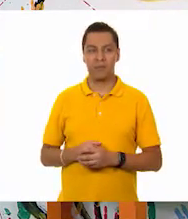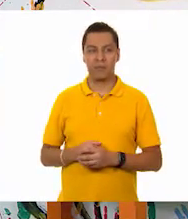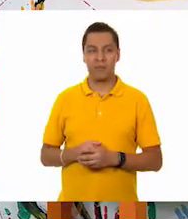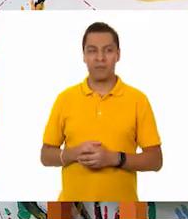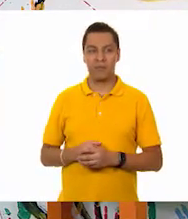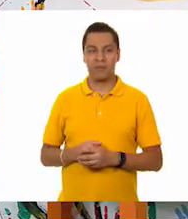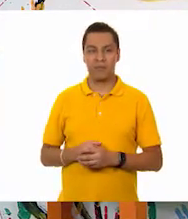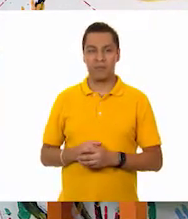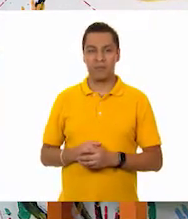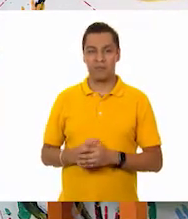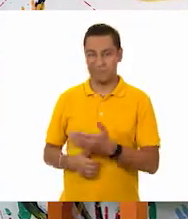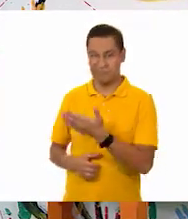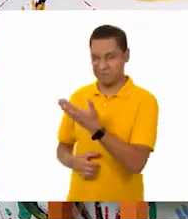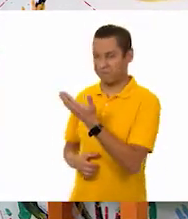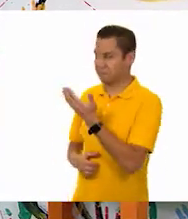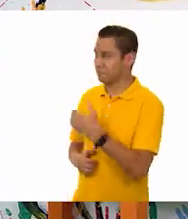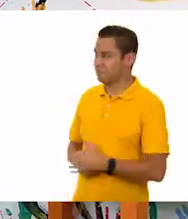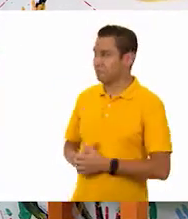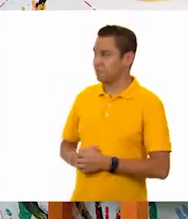Así.